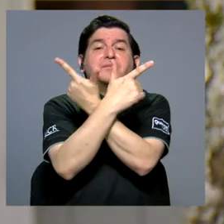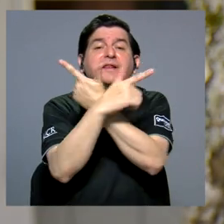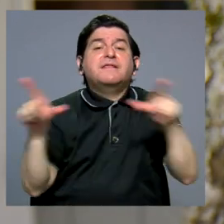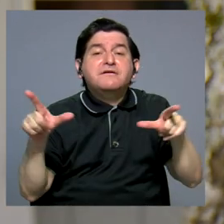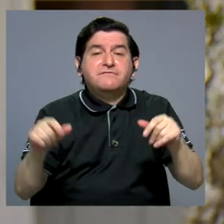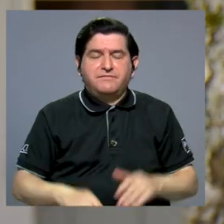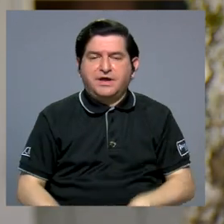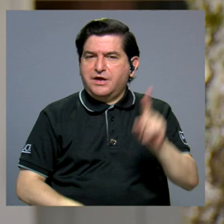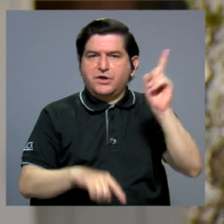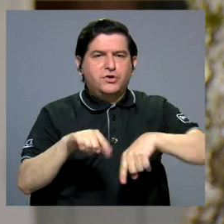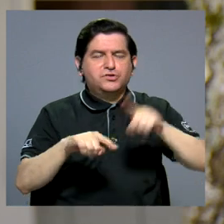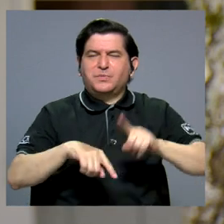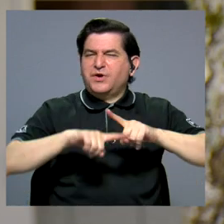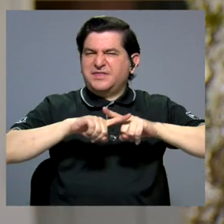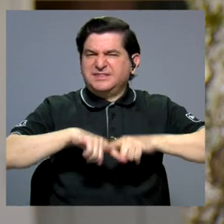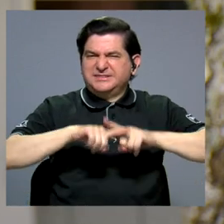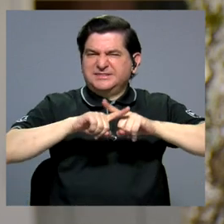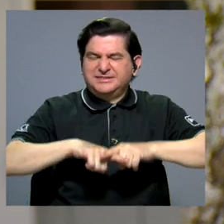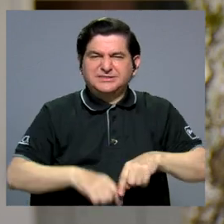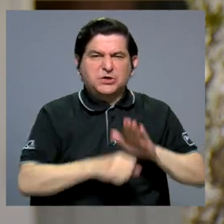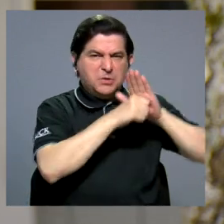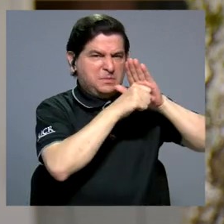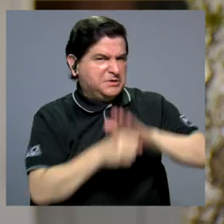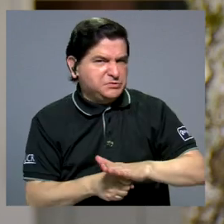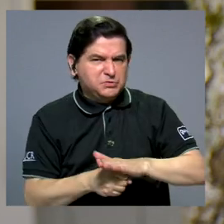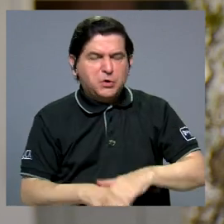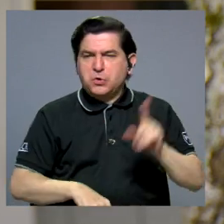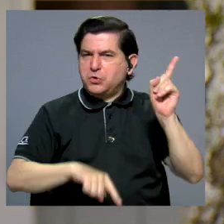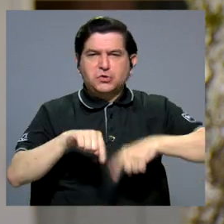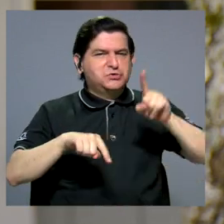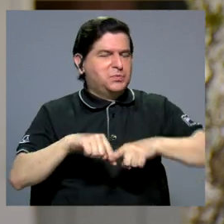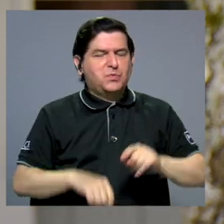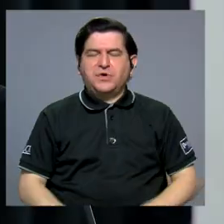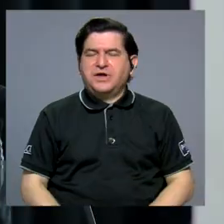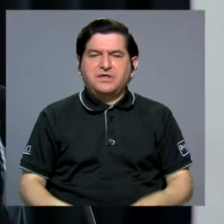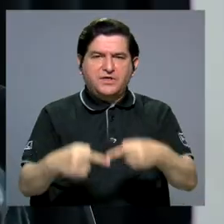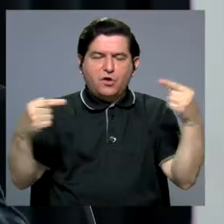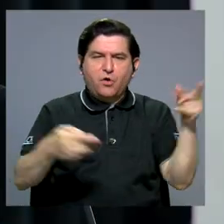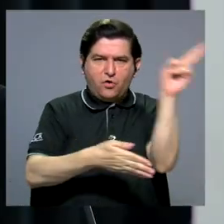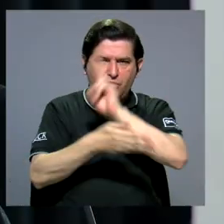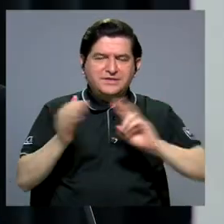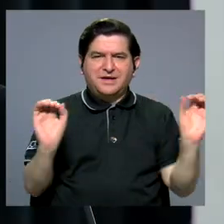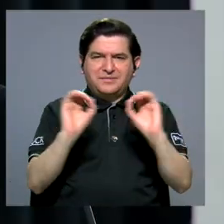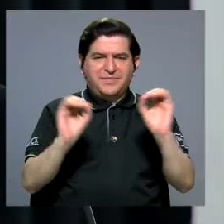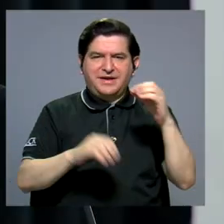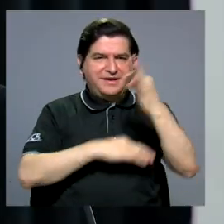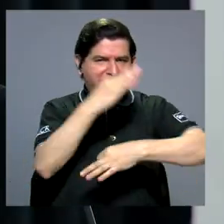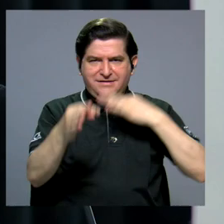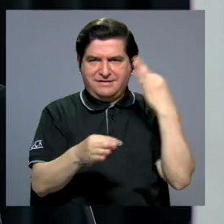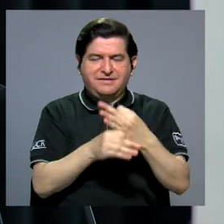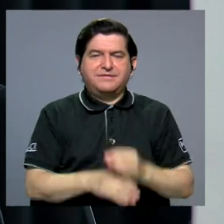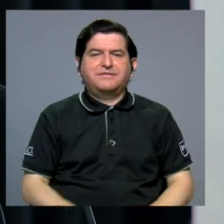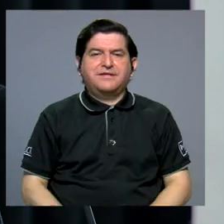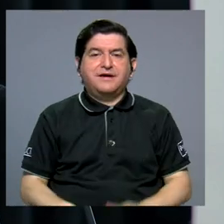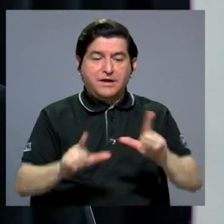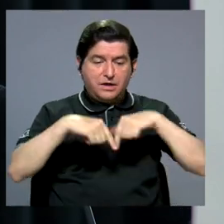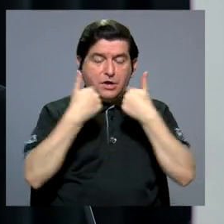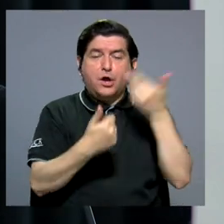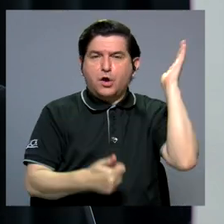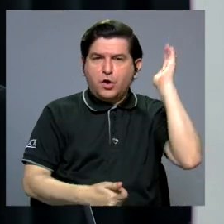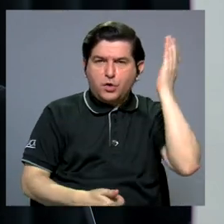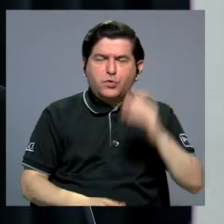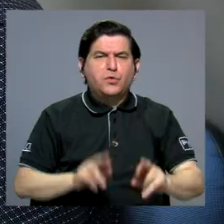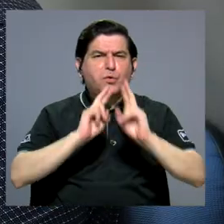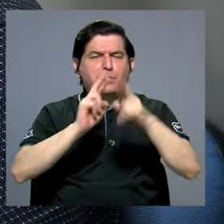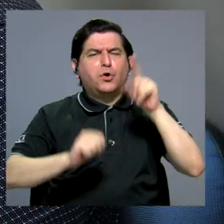descubrimiento libre de la verdad. No puede haber condicionamientos, no puede haber coacciones, no puede haber presiones contra la universidad de ningún tipo. Este